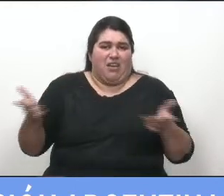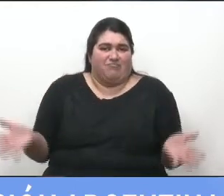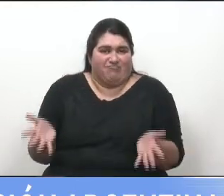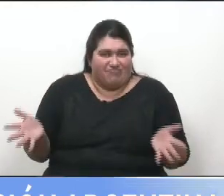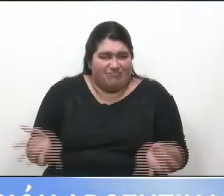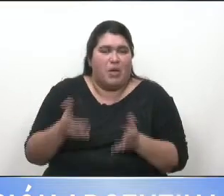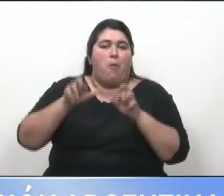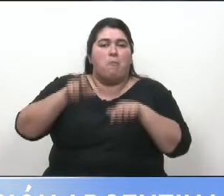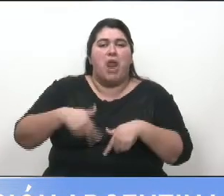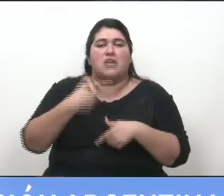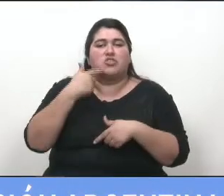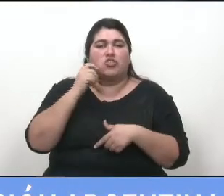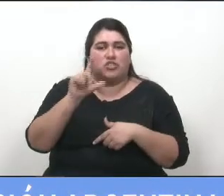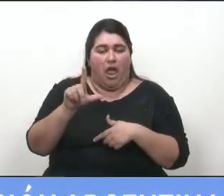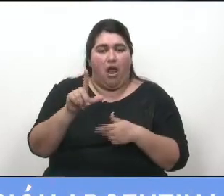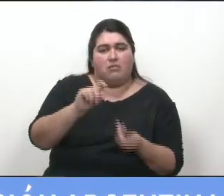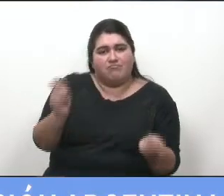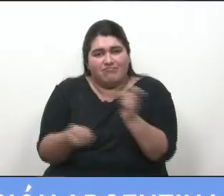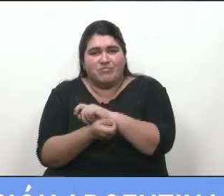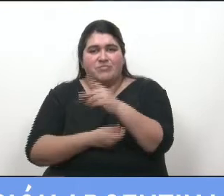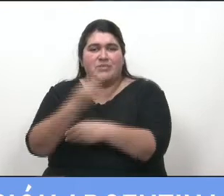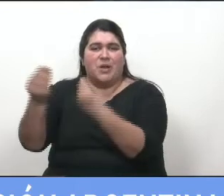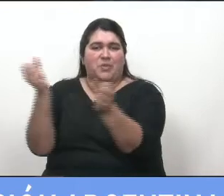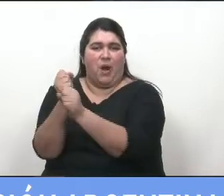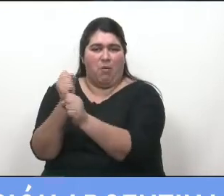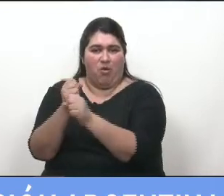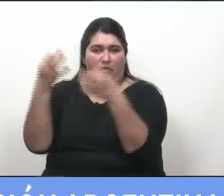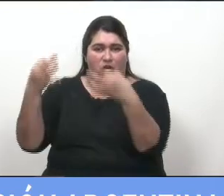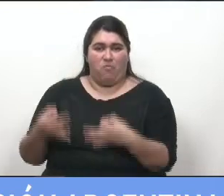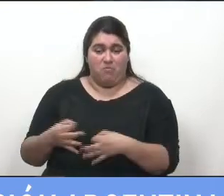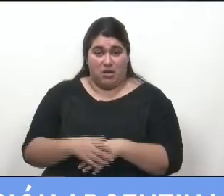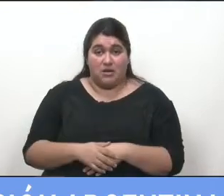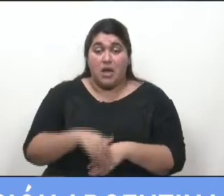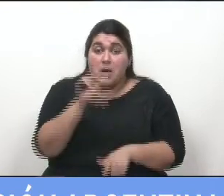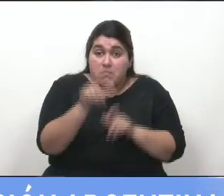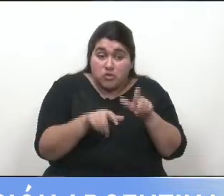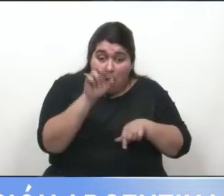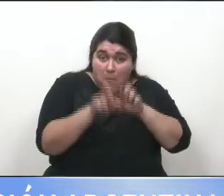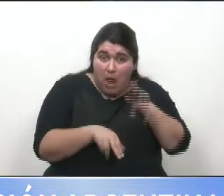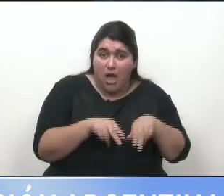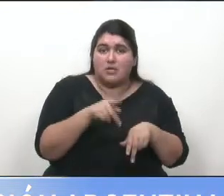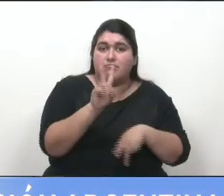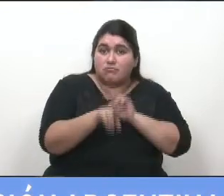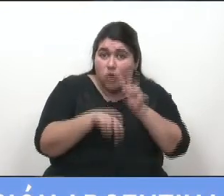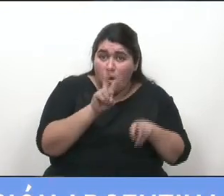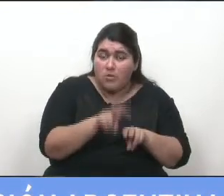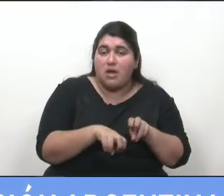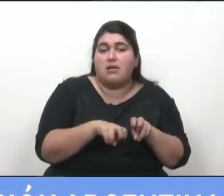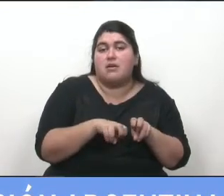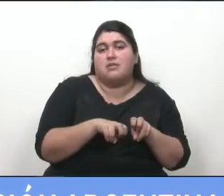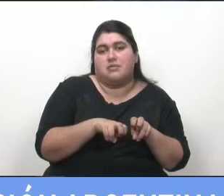los planes sociales en trabajo formal, al permitir que las personas que perciban un emolumento de estas características